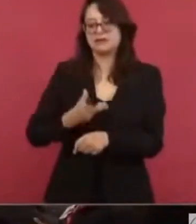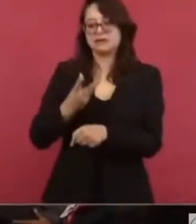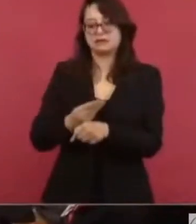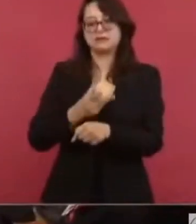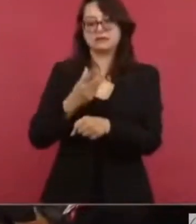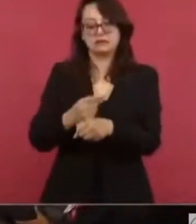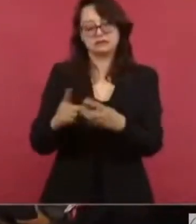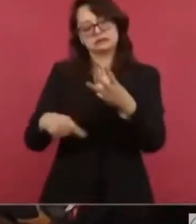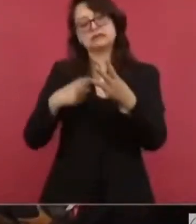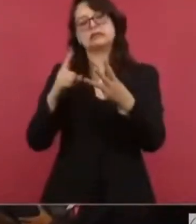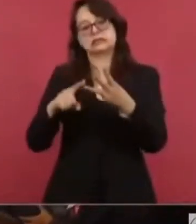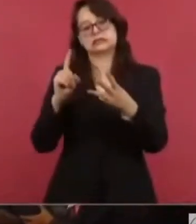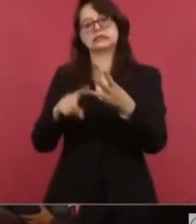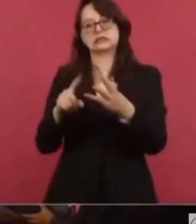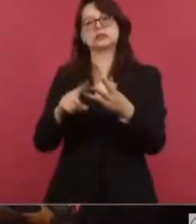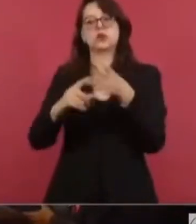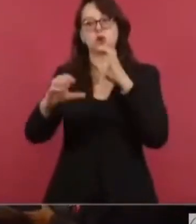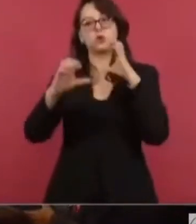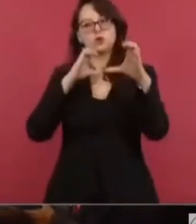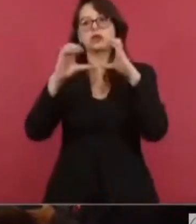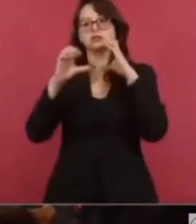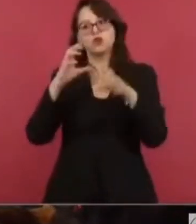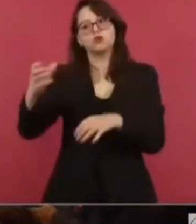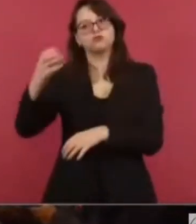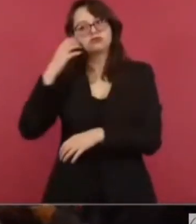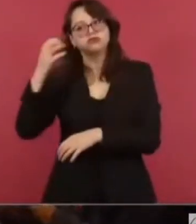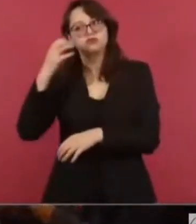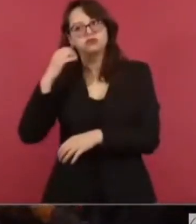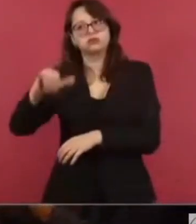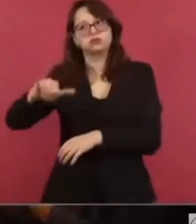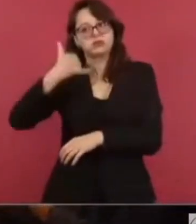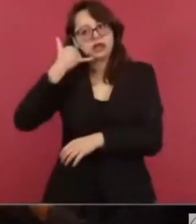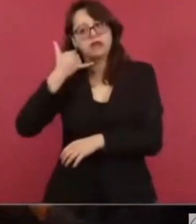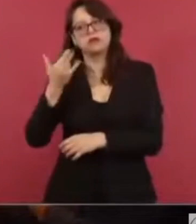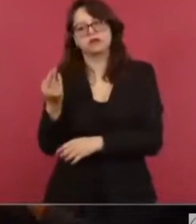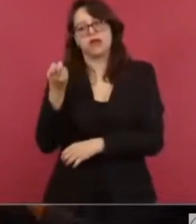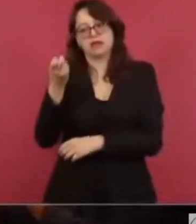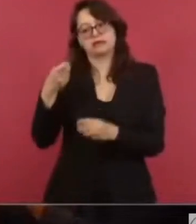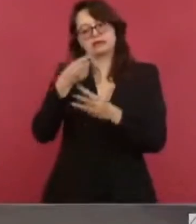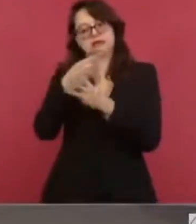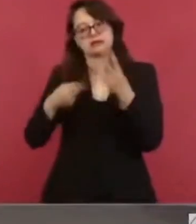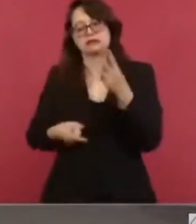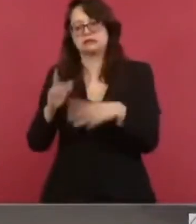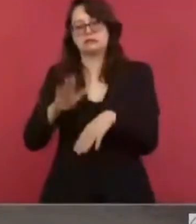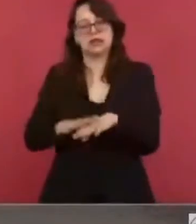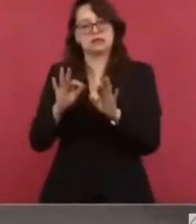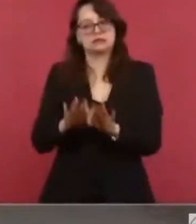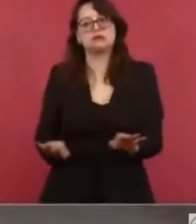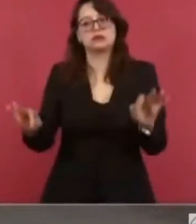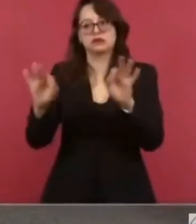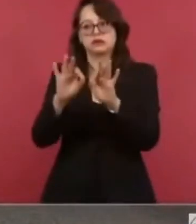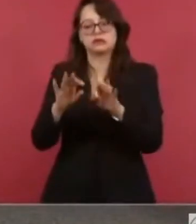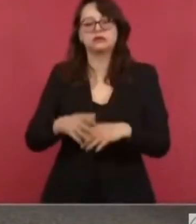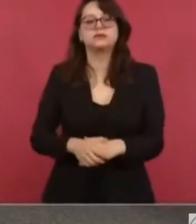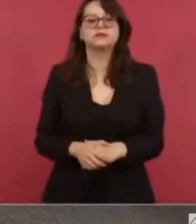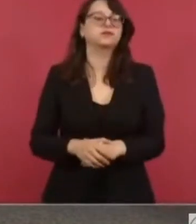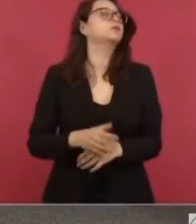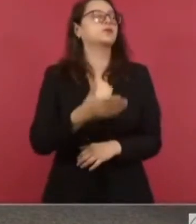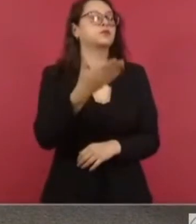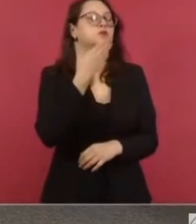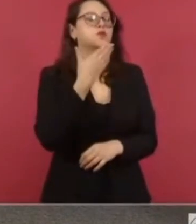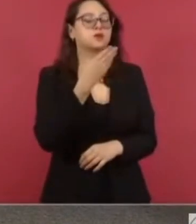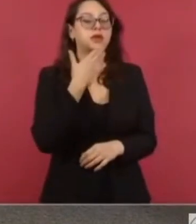comunicaciones son las partes más importantes, señor presidente. Muy bien, general, estamos en